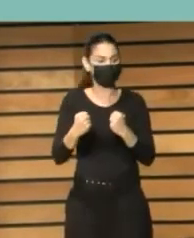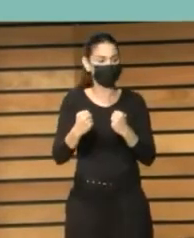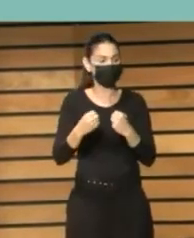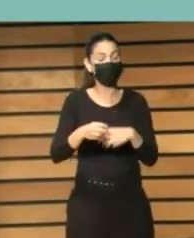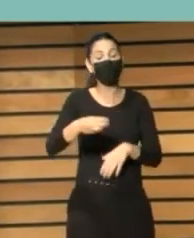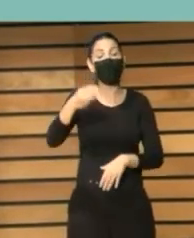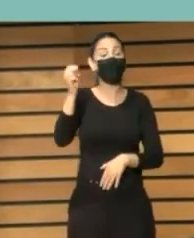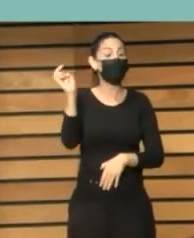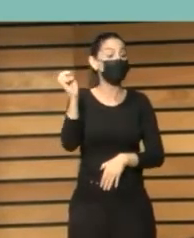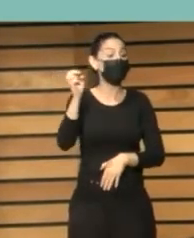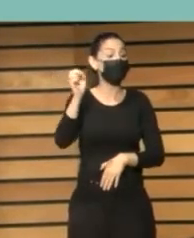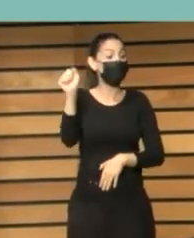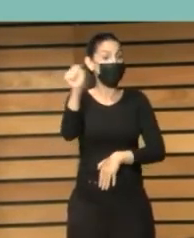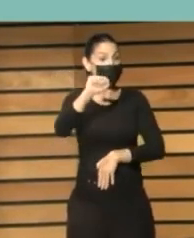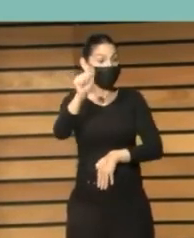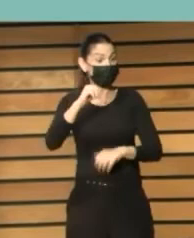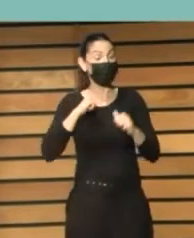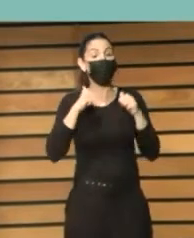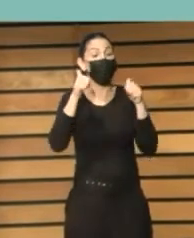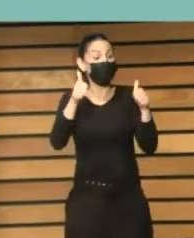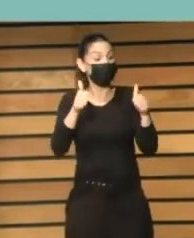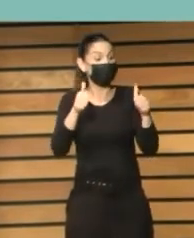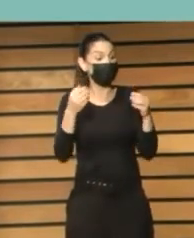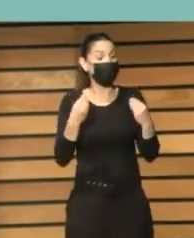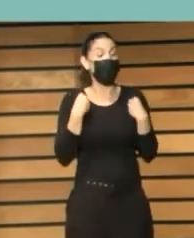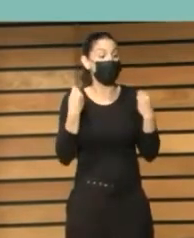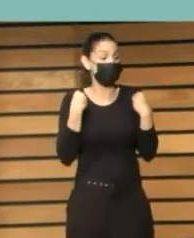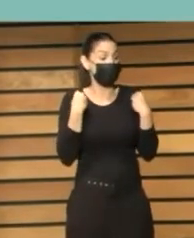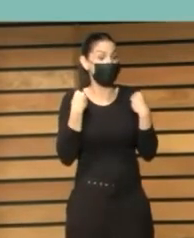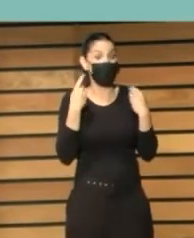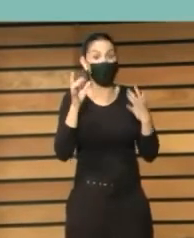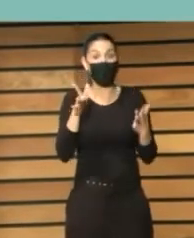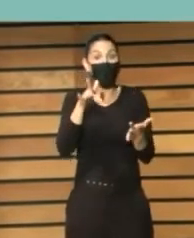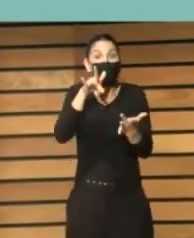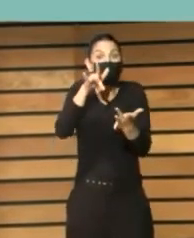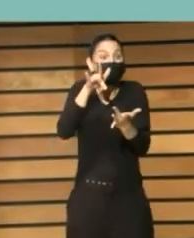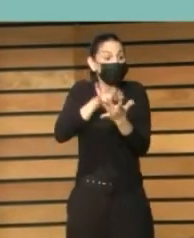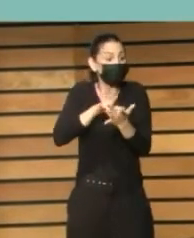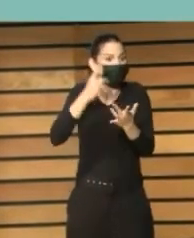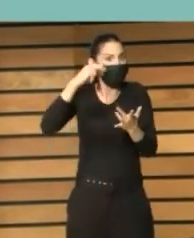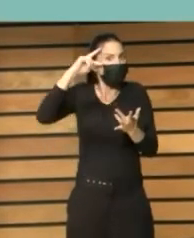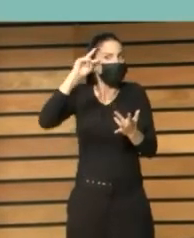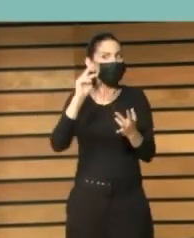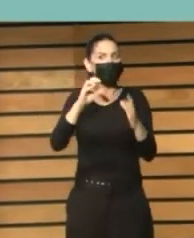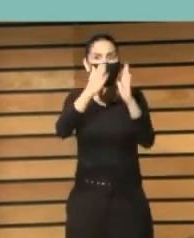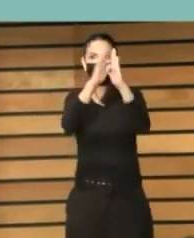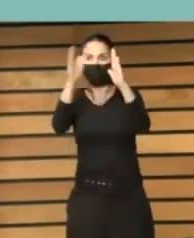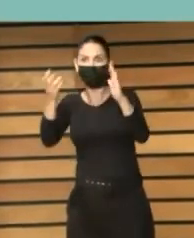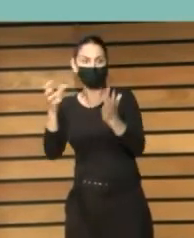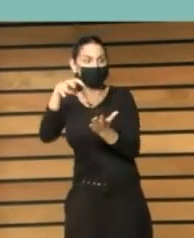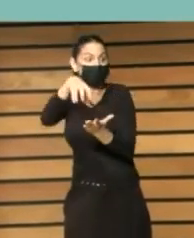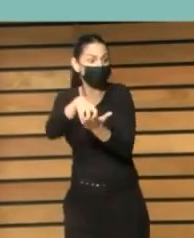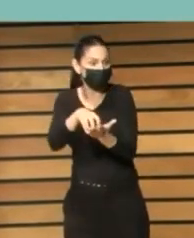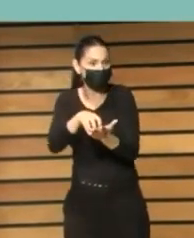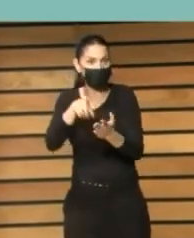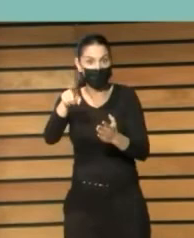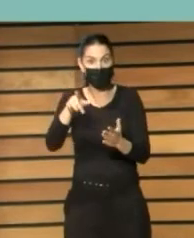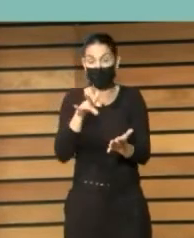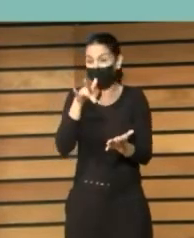decía que empezó a vivir cuando conoció la biblioteca y fíjense que les digo que tenía 83 años la primera vez que